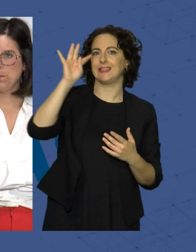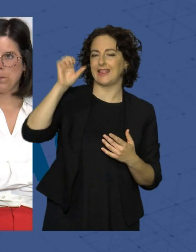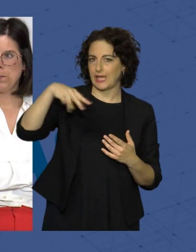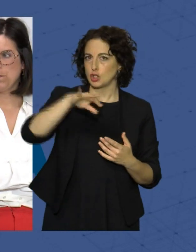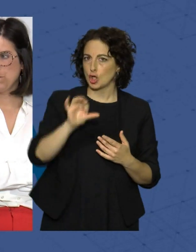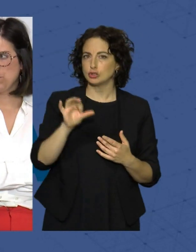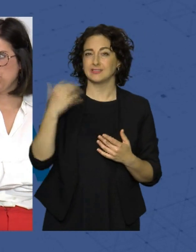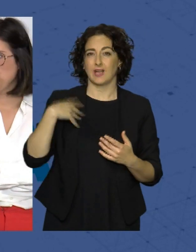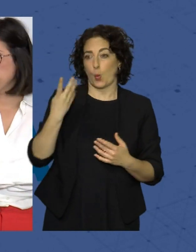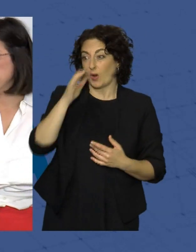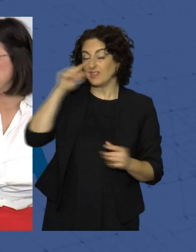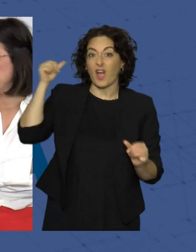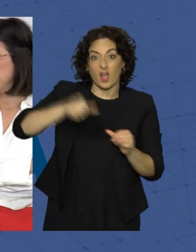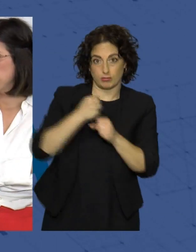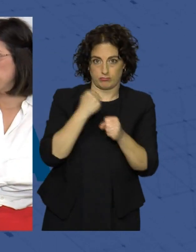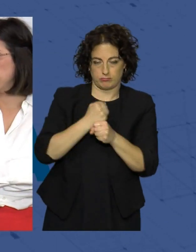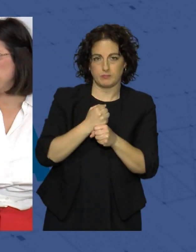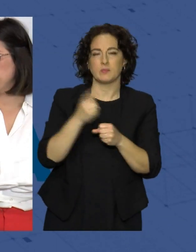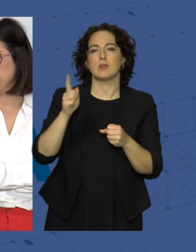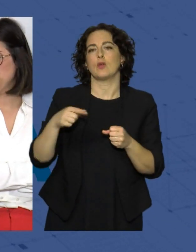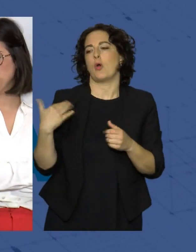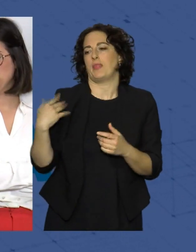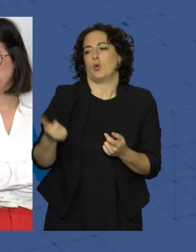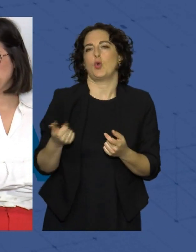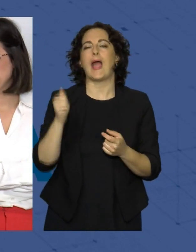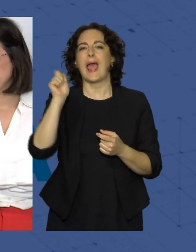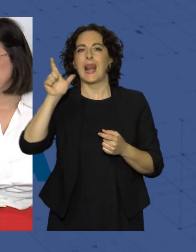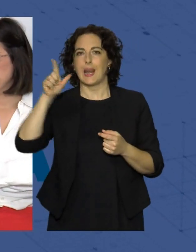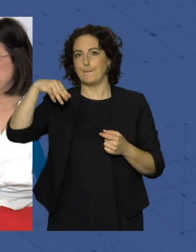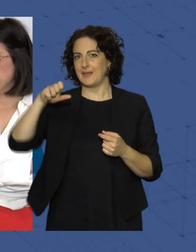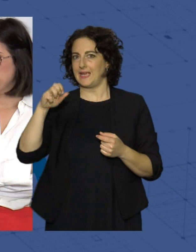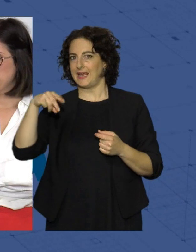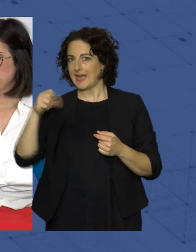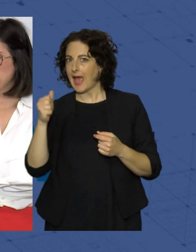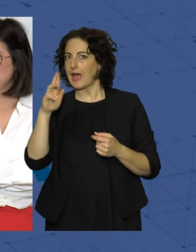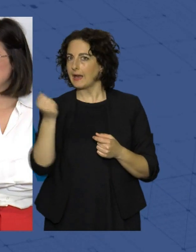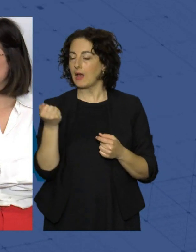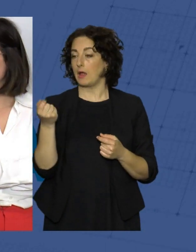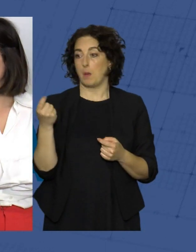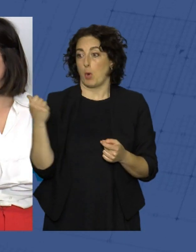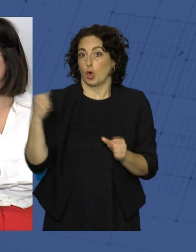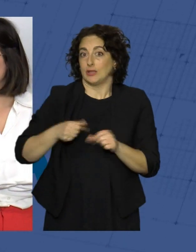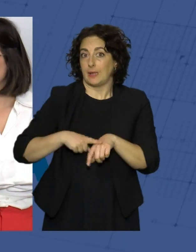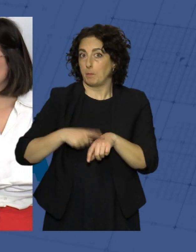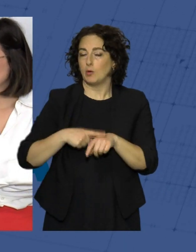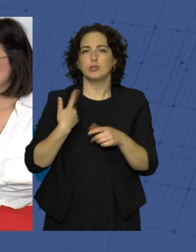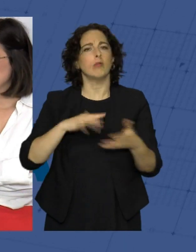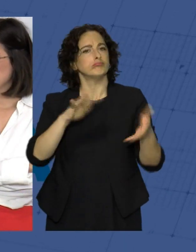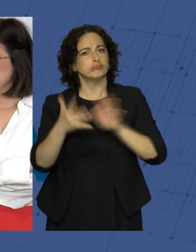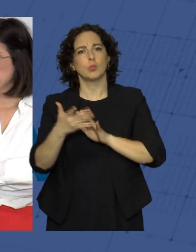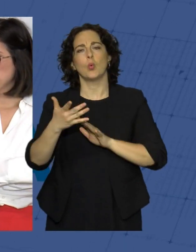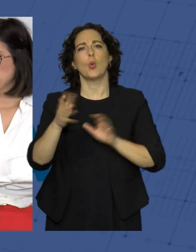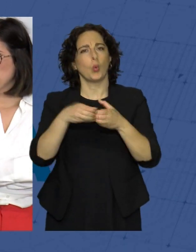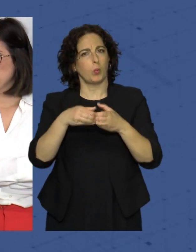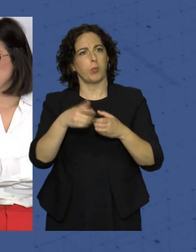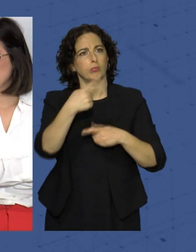con casi cuatro décadas ya de trayectoria, o más recientes, Almenara. Que en poco tiempo se han convertido en un grupo muy apreciado